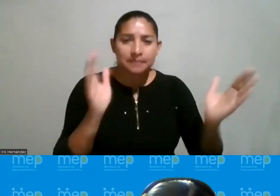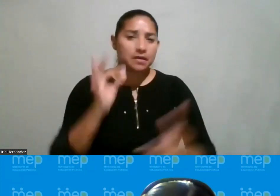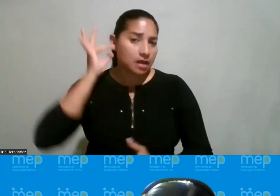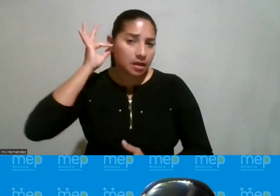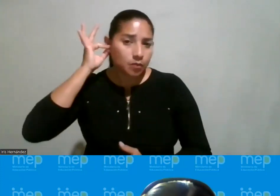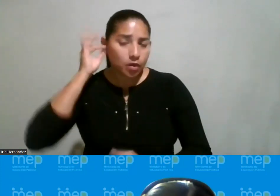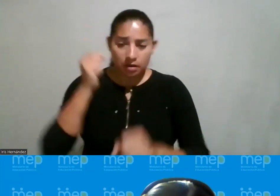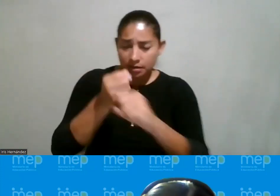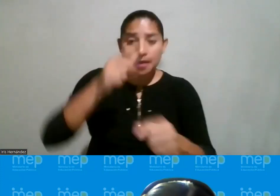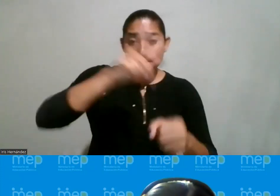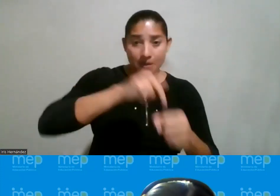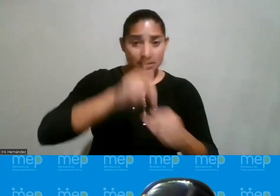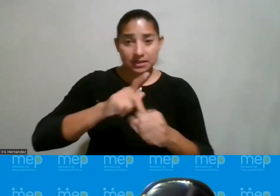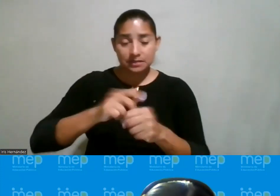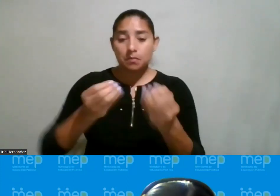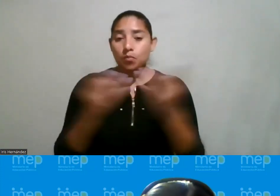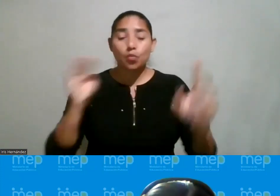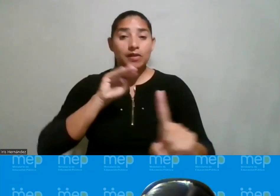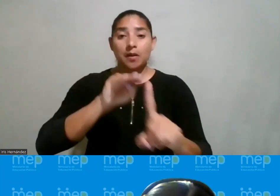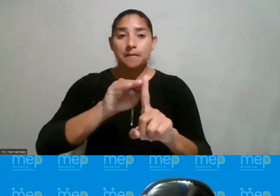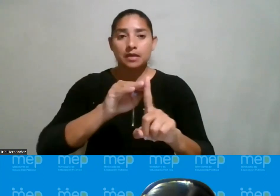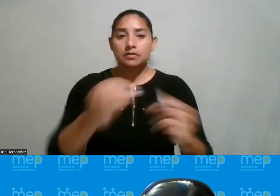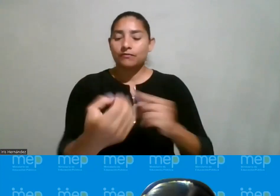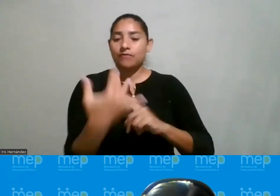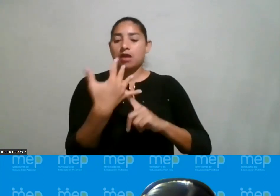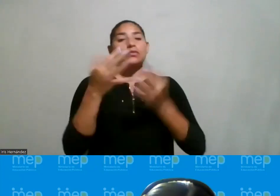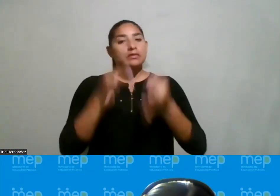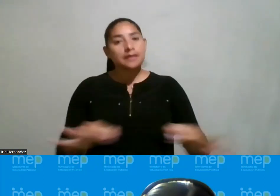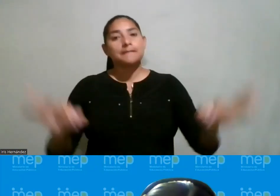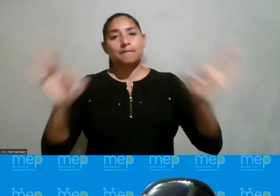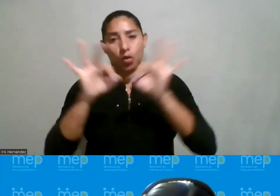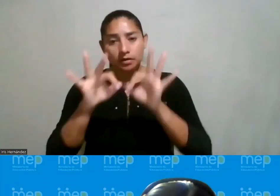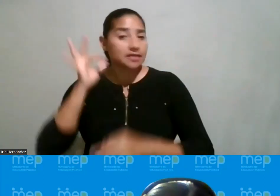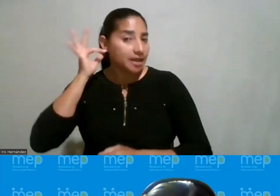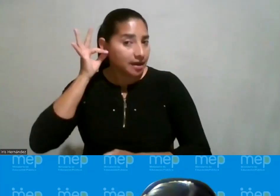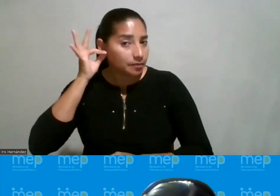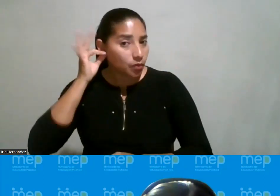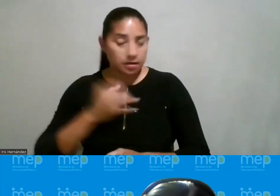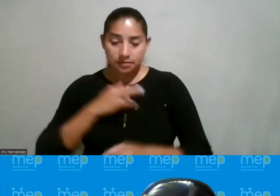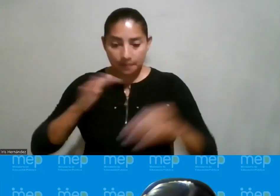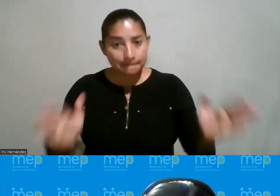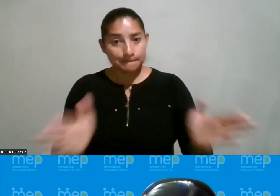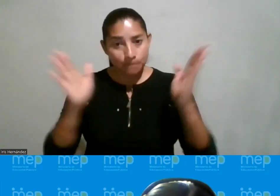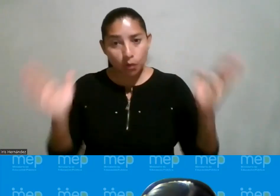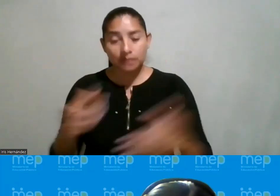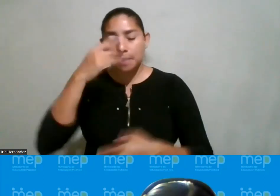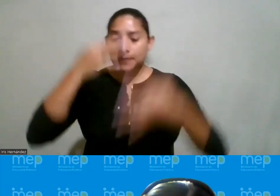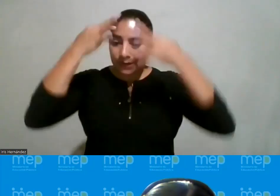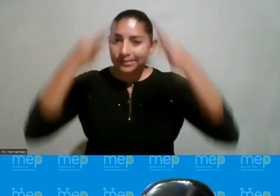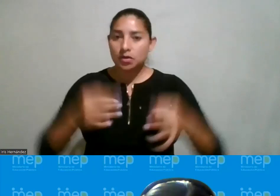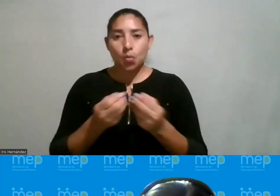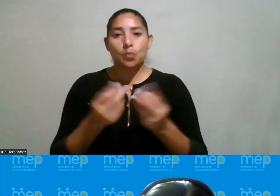el público meta tiene un efecto importante en las mujeres de animarlas a tomar estas